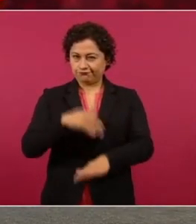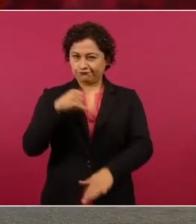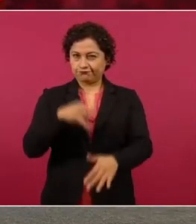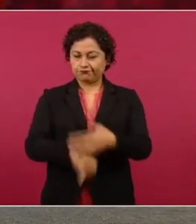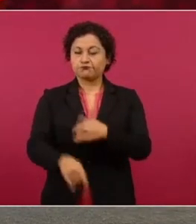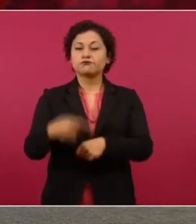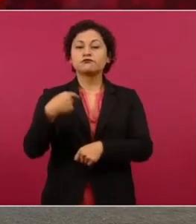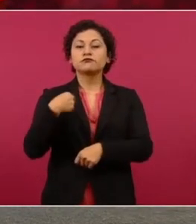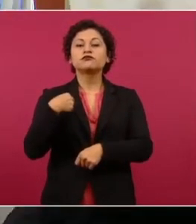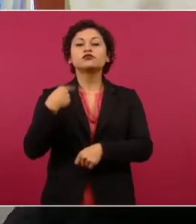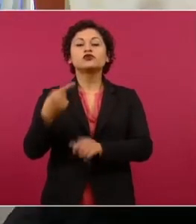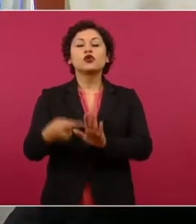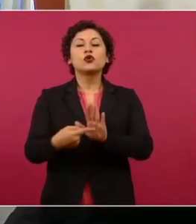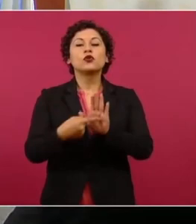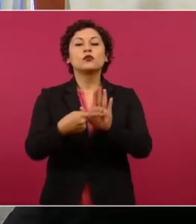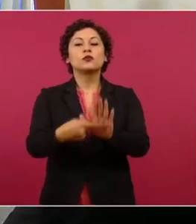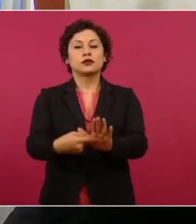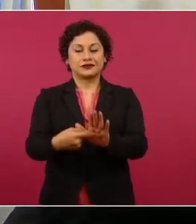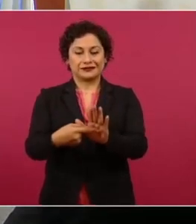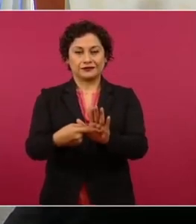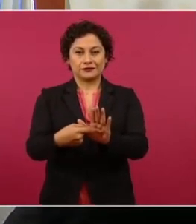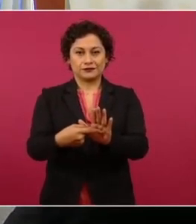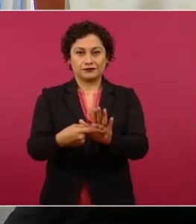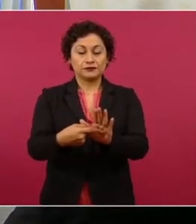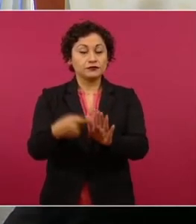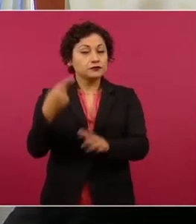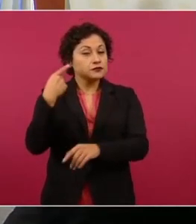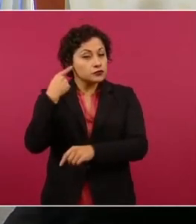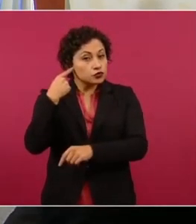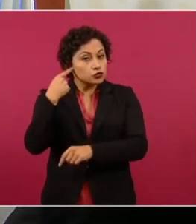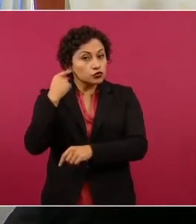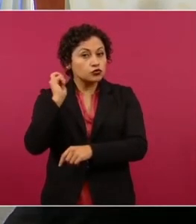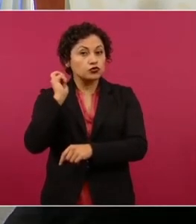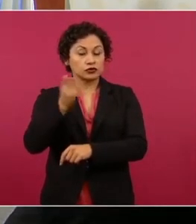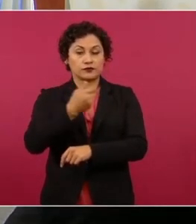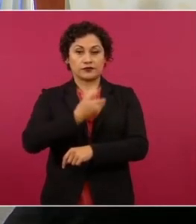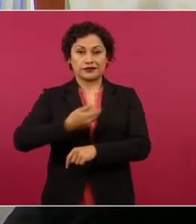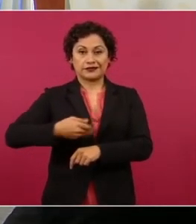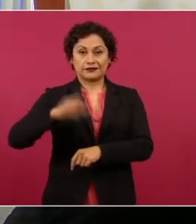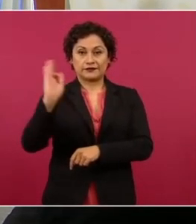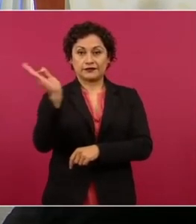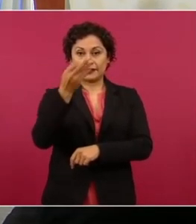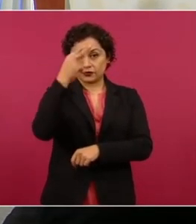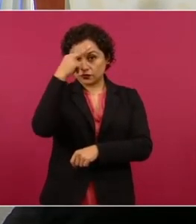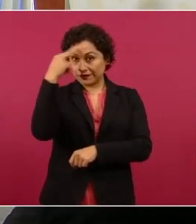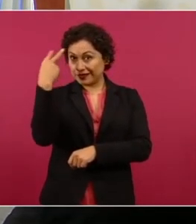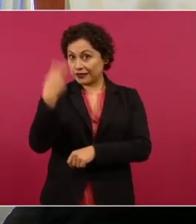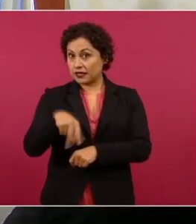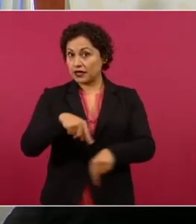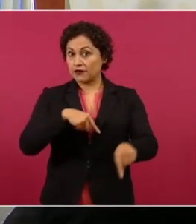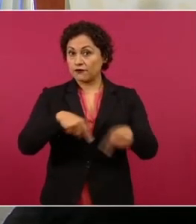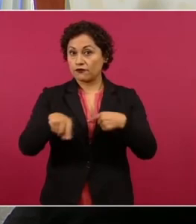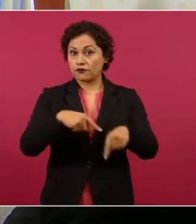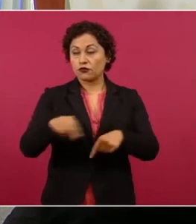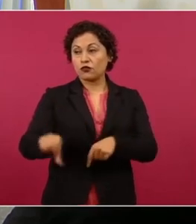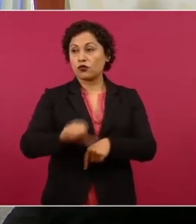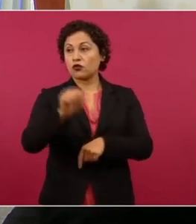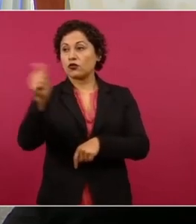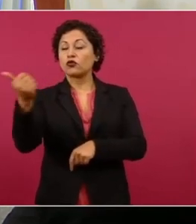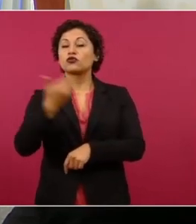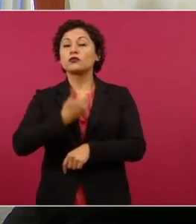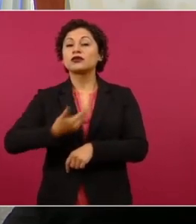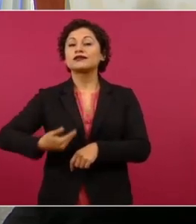entre un presidente de la Federación Mexicana de Fútbol en activo con un presidente de club